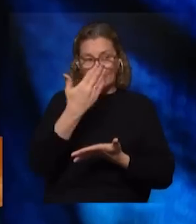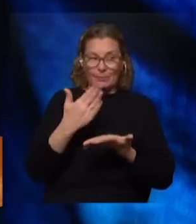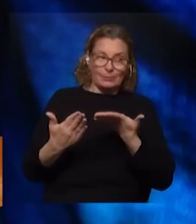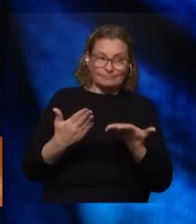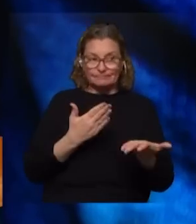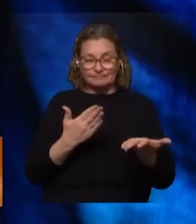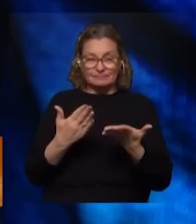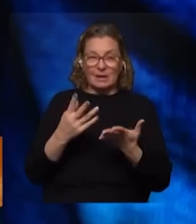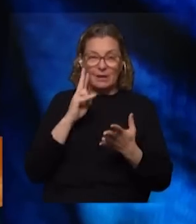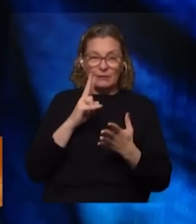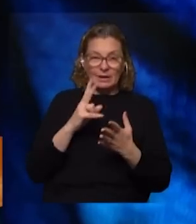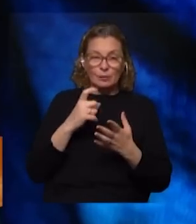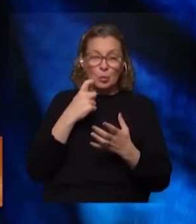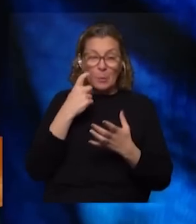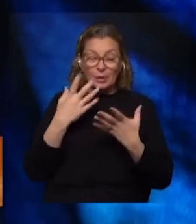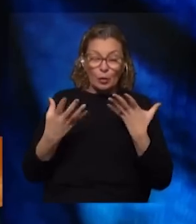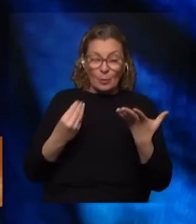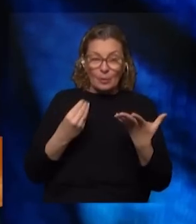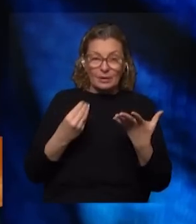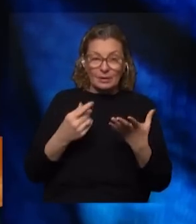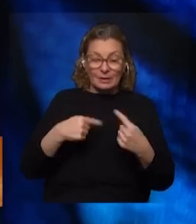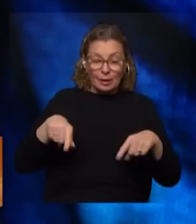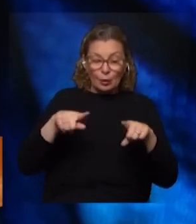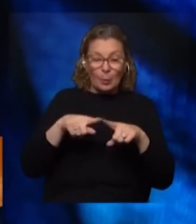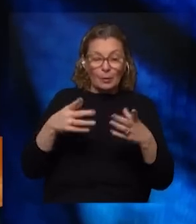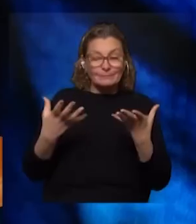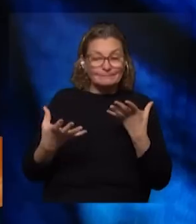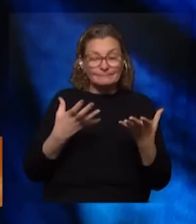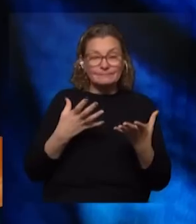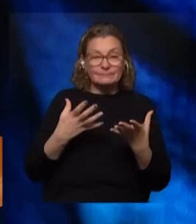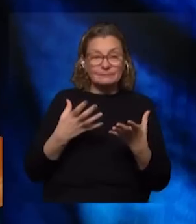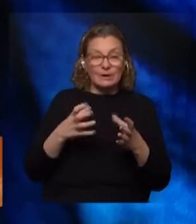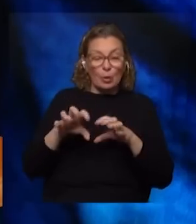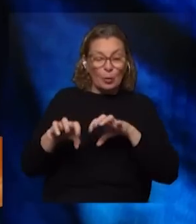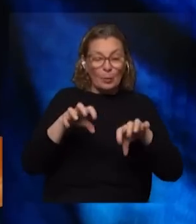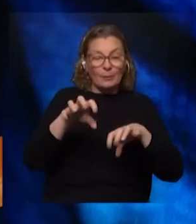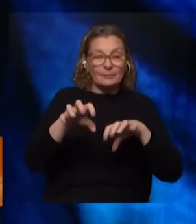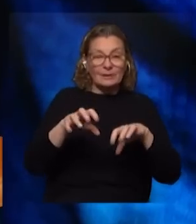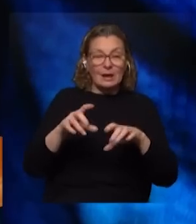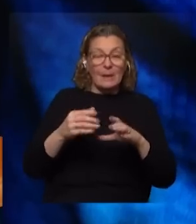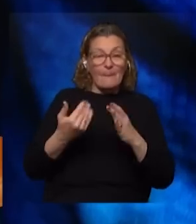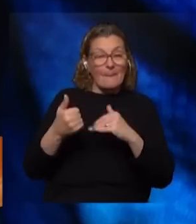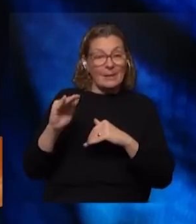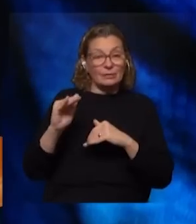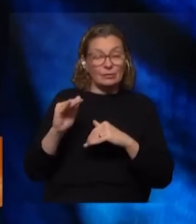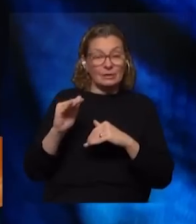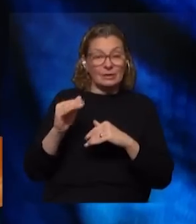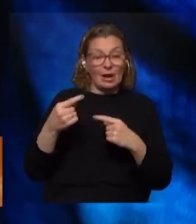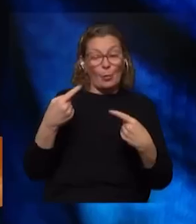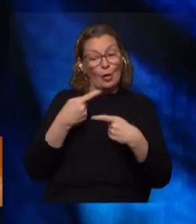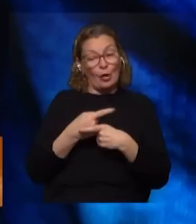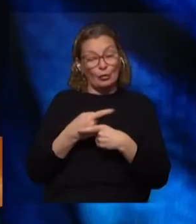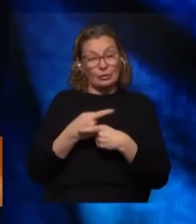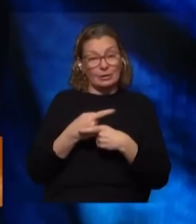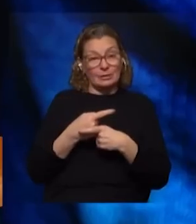habría que hacer cálculos cómo quedaría el plenario a nivel de sectores da una mayoría en contra